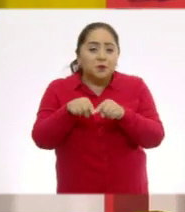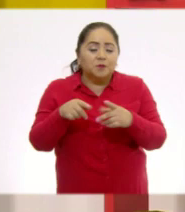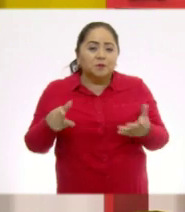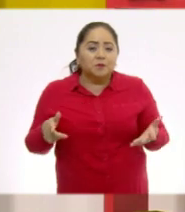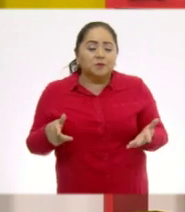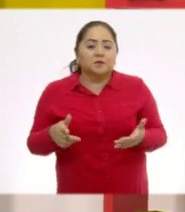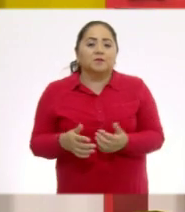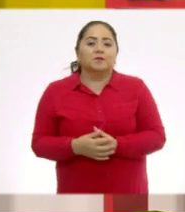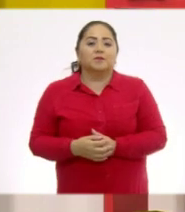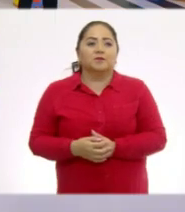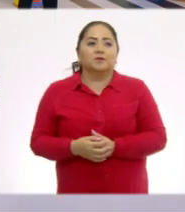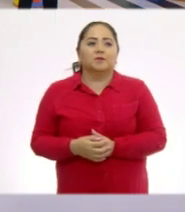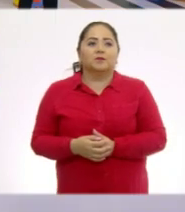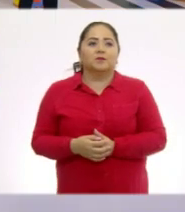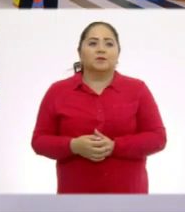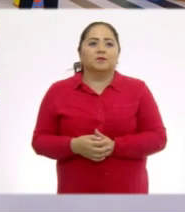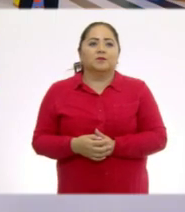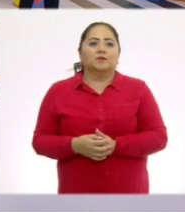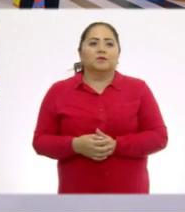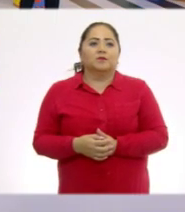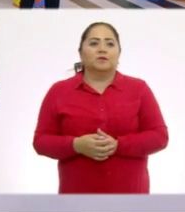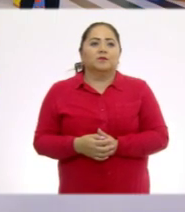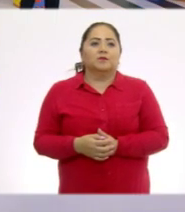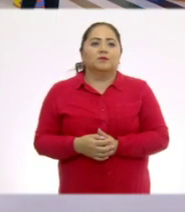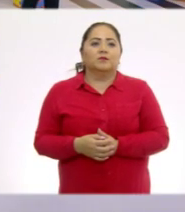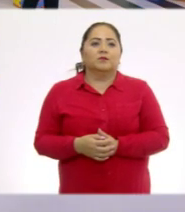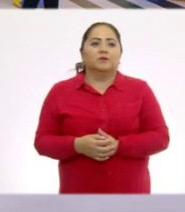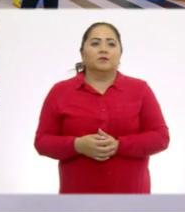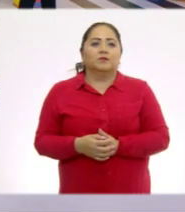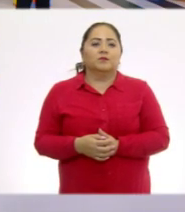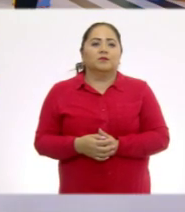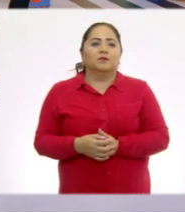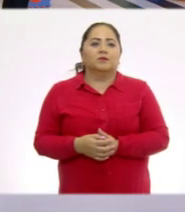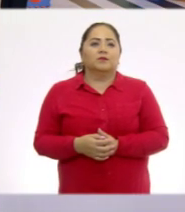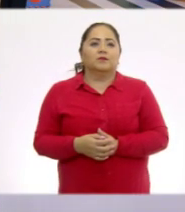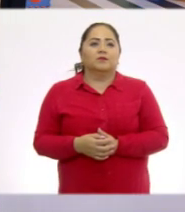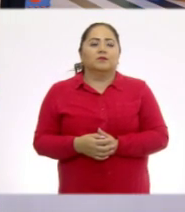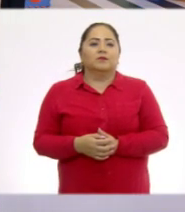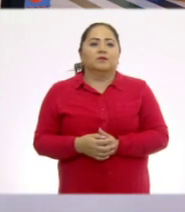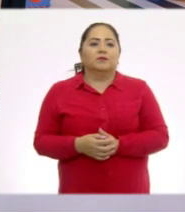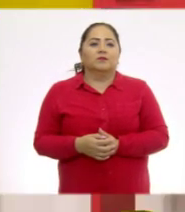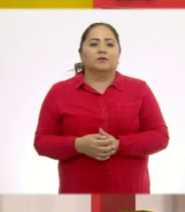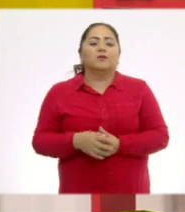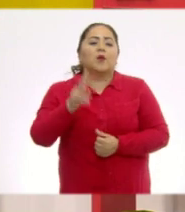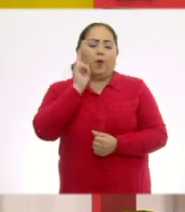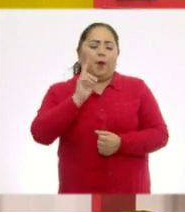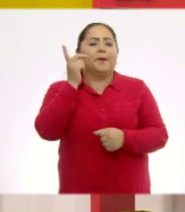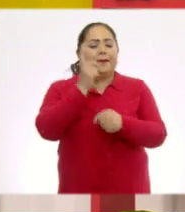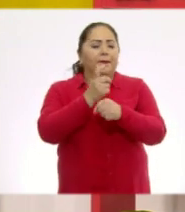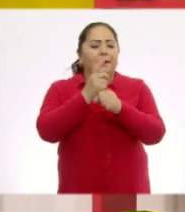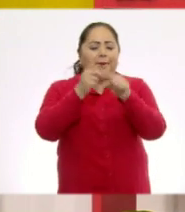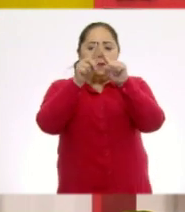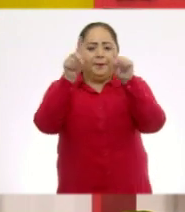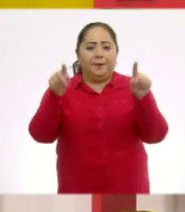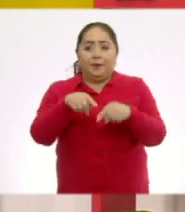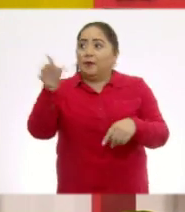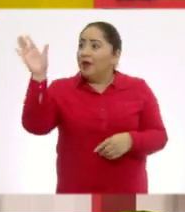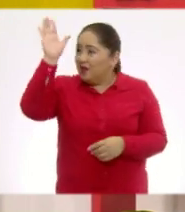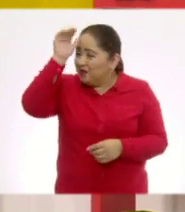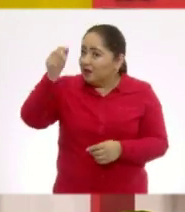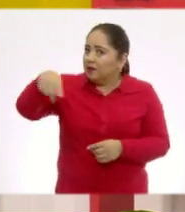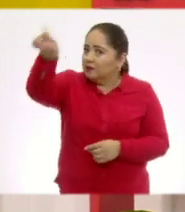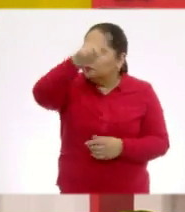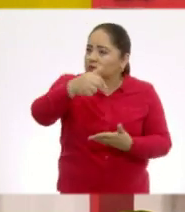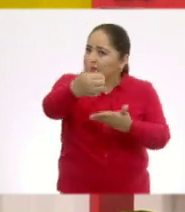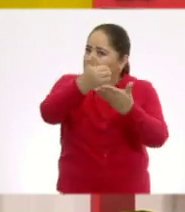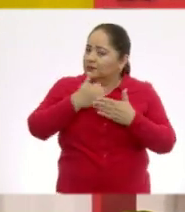a usar el romboide. ¿No? No. Dicen que el Primero el cuadrado. Está bien. Probemos con el cuadrado. Recuerdan que ellos nos están ayudando